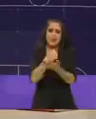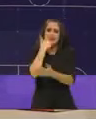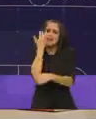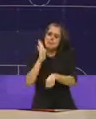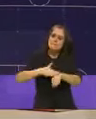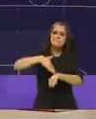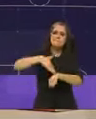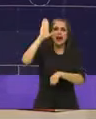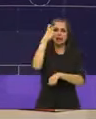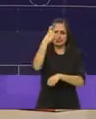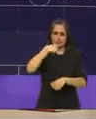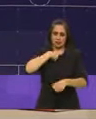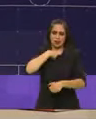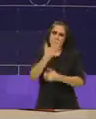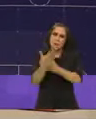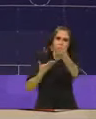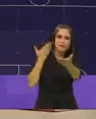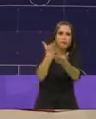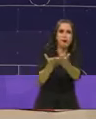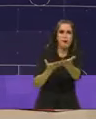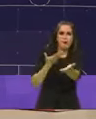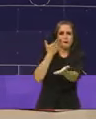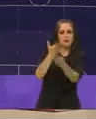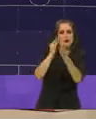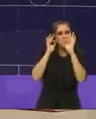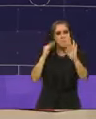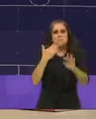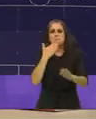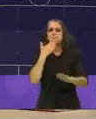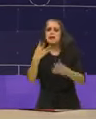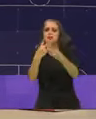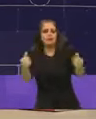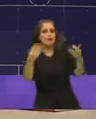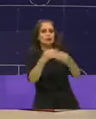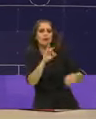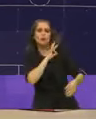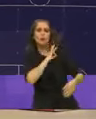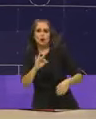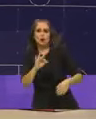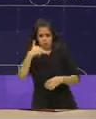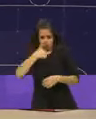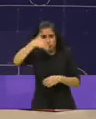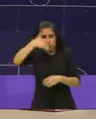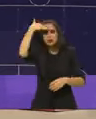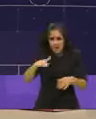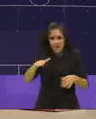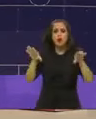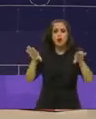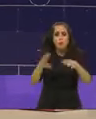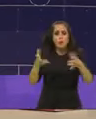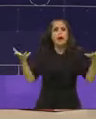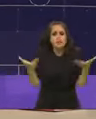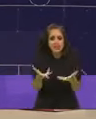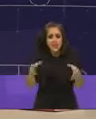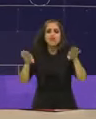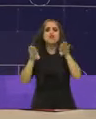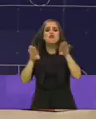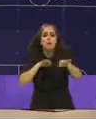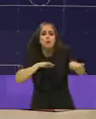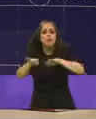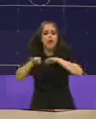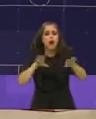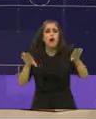candidato de las propuestas y las respuestas sé lo que se tiene que hacer sé cómo hacerlo lo he hecho